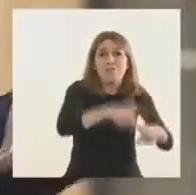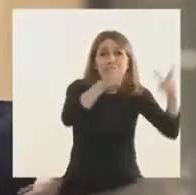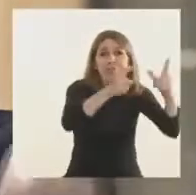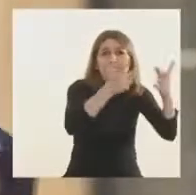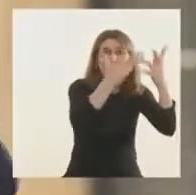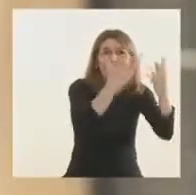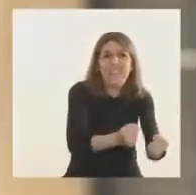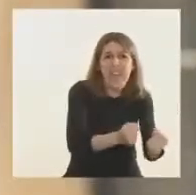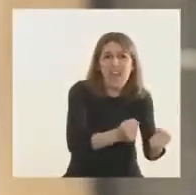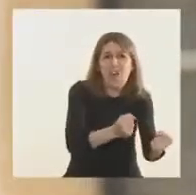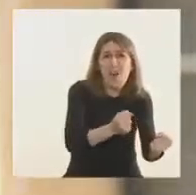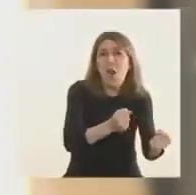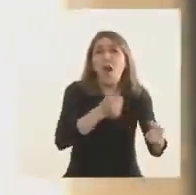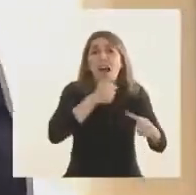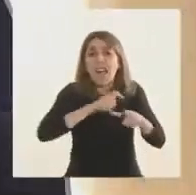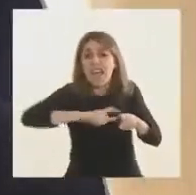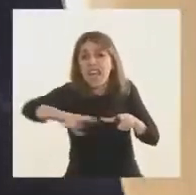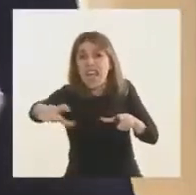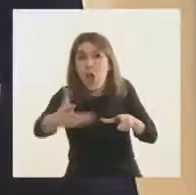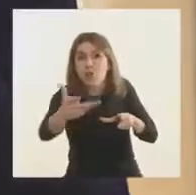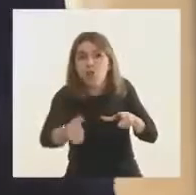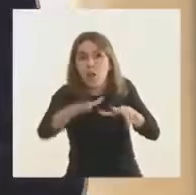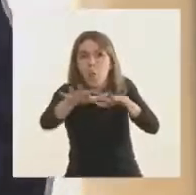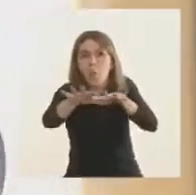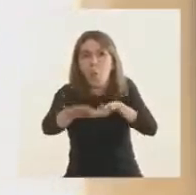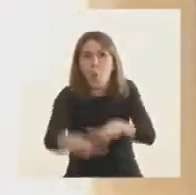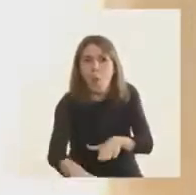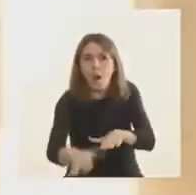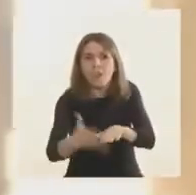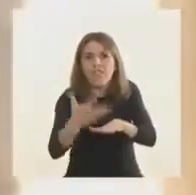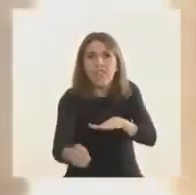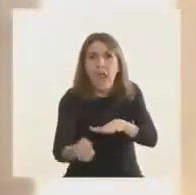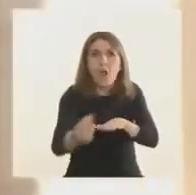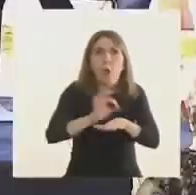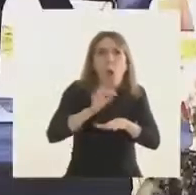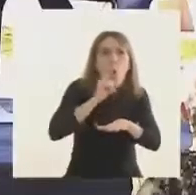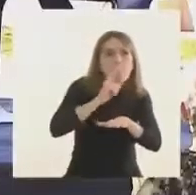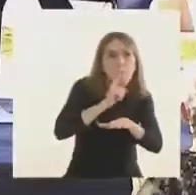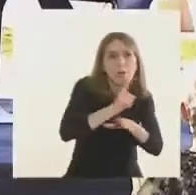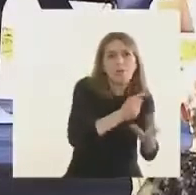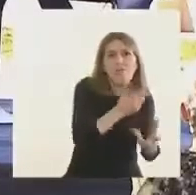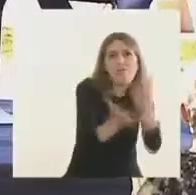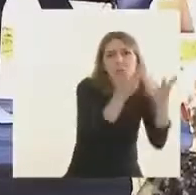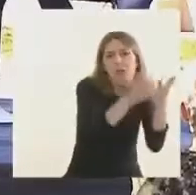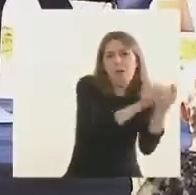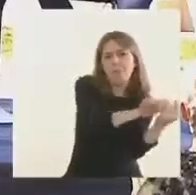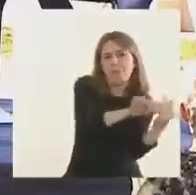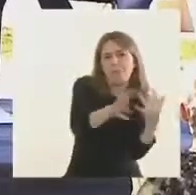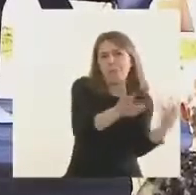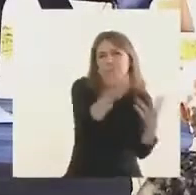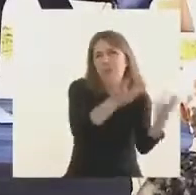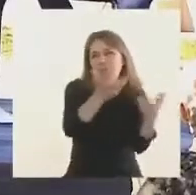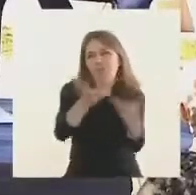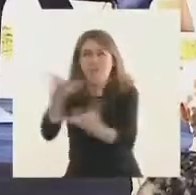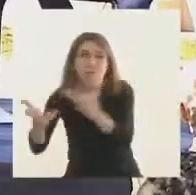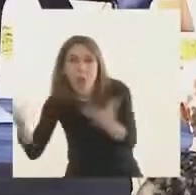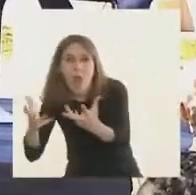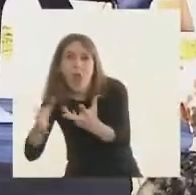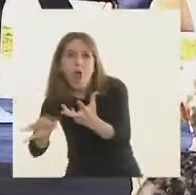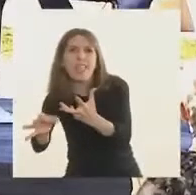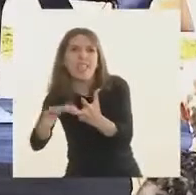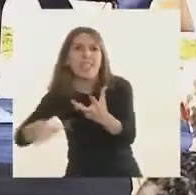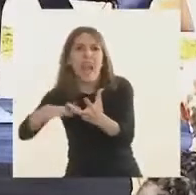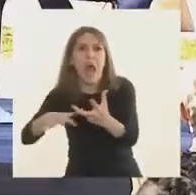del río, a veces porque alguien lo hace intencionalmente. Esas quemas que padece